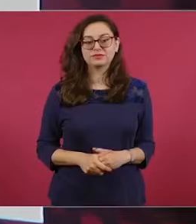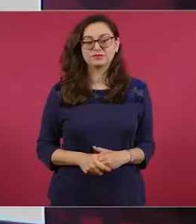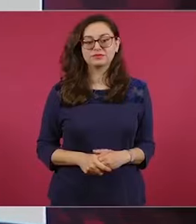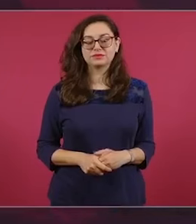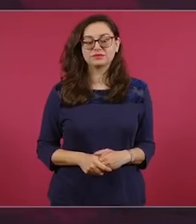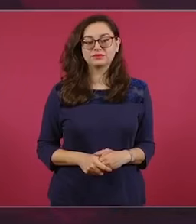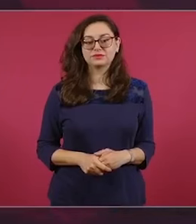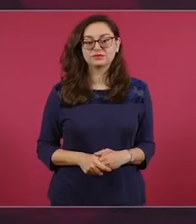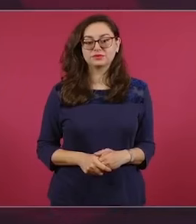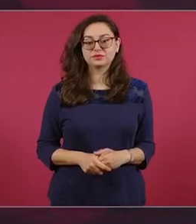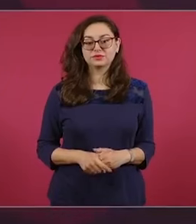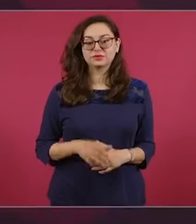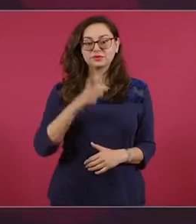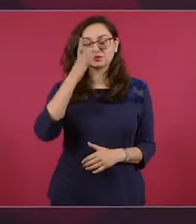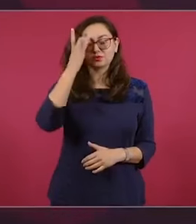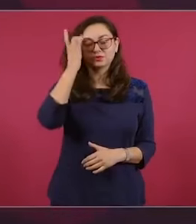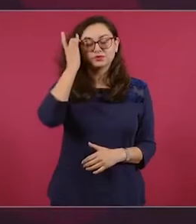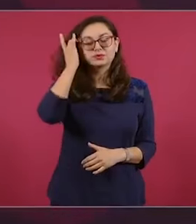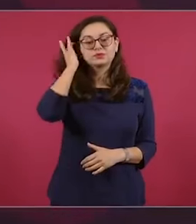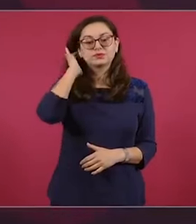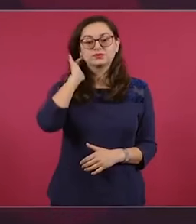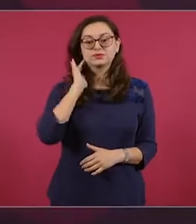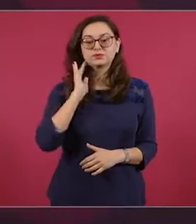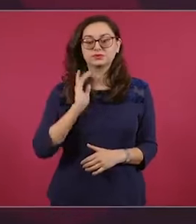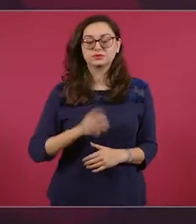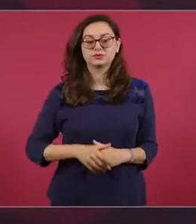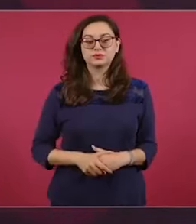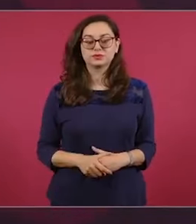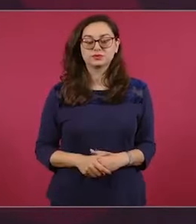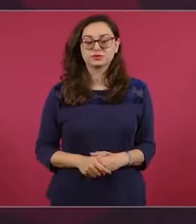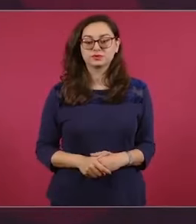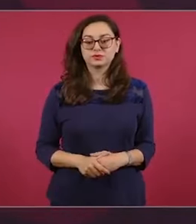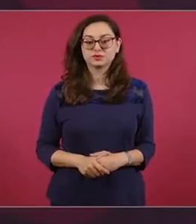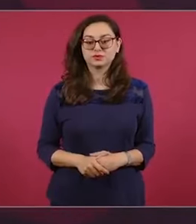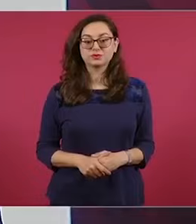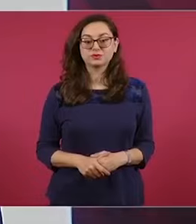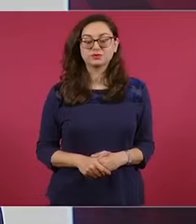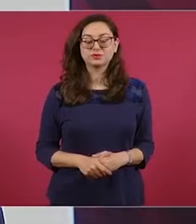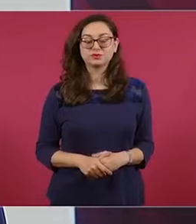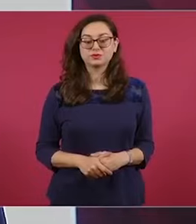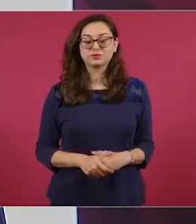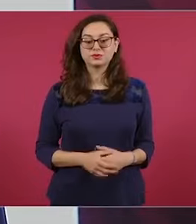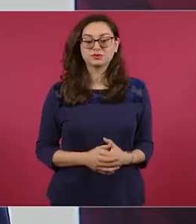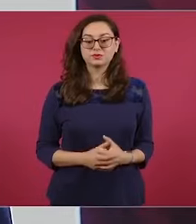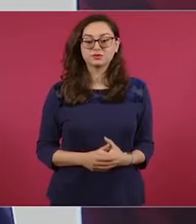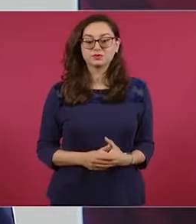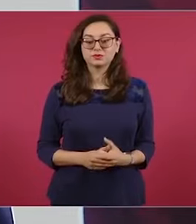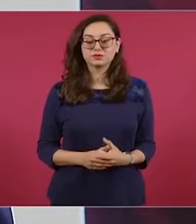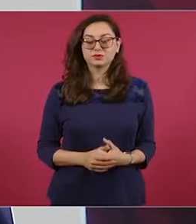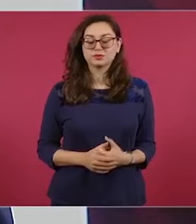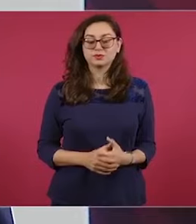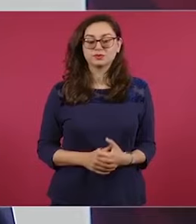Esto ayuda también a entender por qué